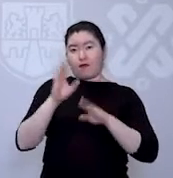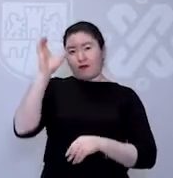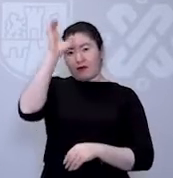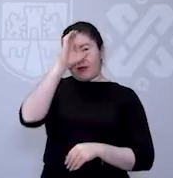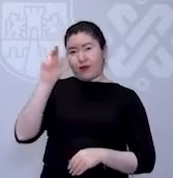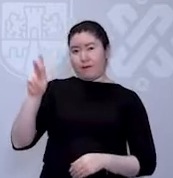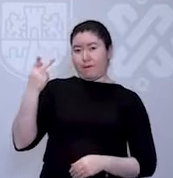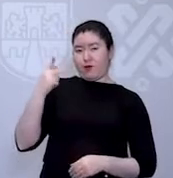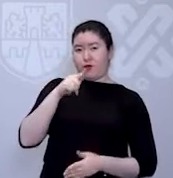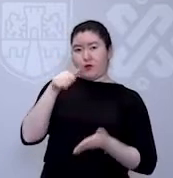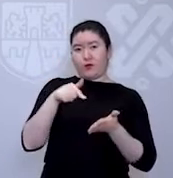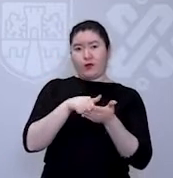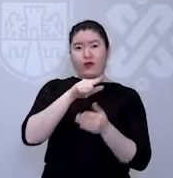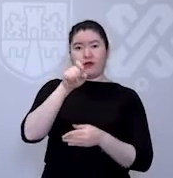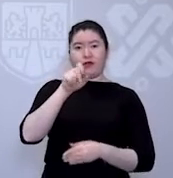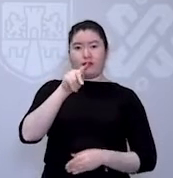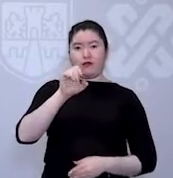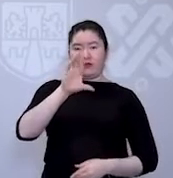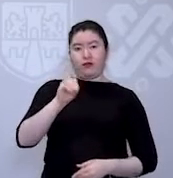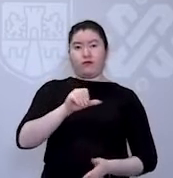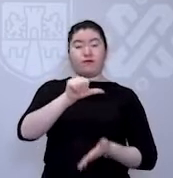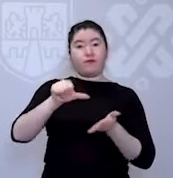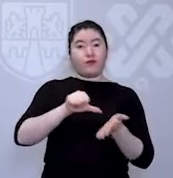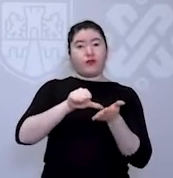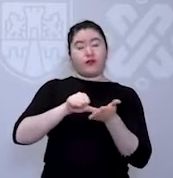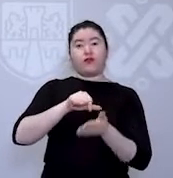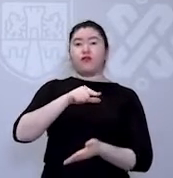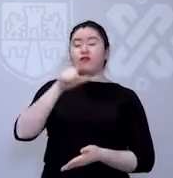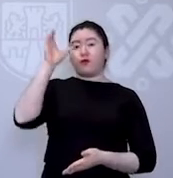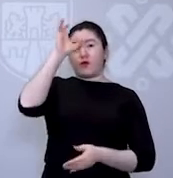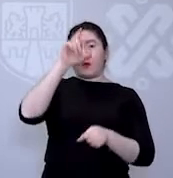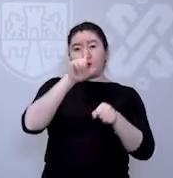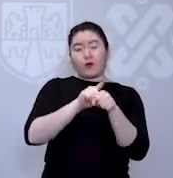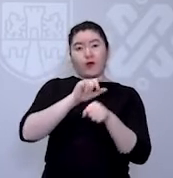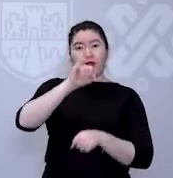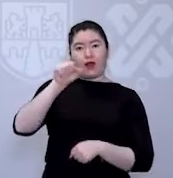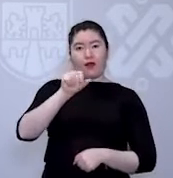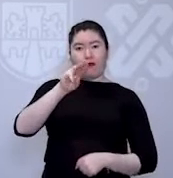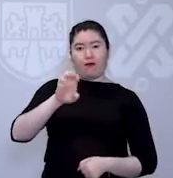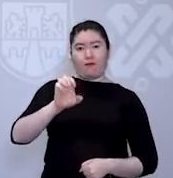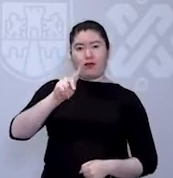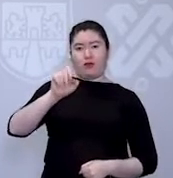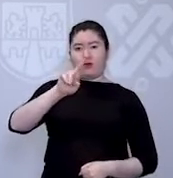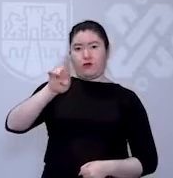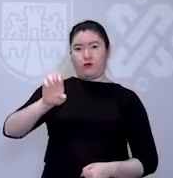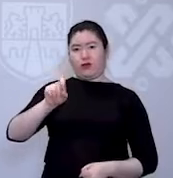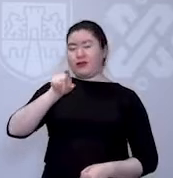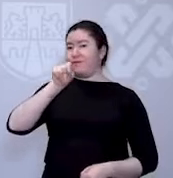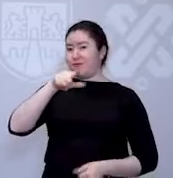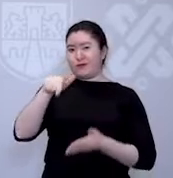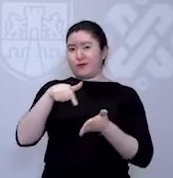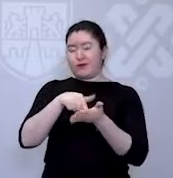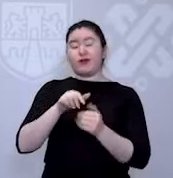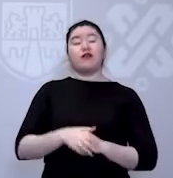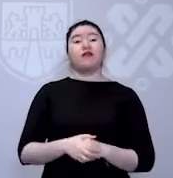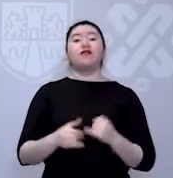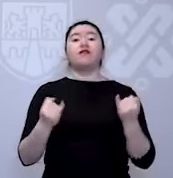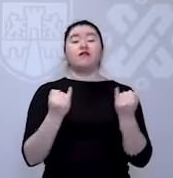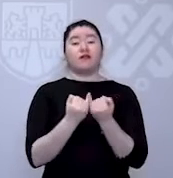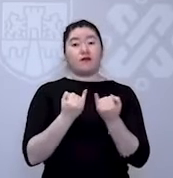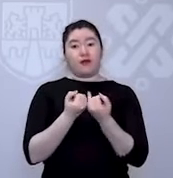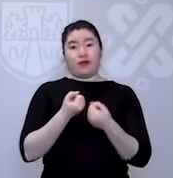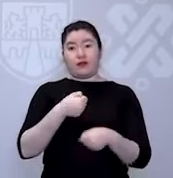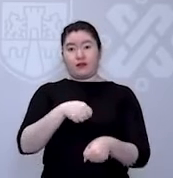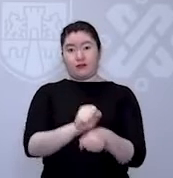Biológicas del Politécnico en Zacatenco, el Centro Cultural Jaime Torres Bodé, también del Poli en Zacatenco y la Escuela